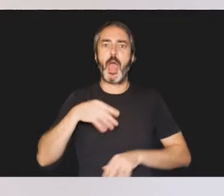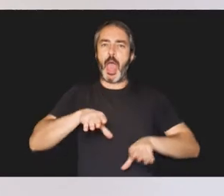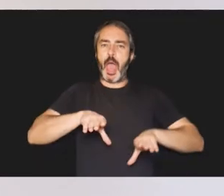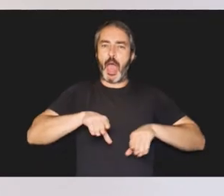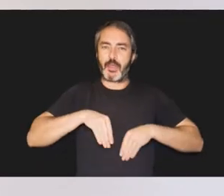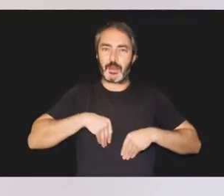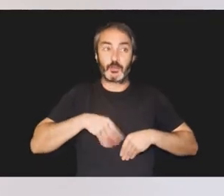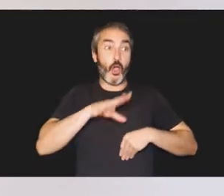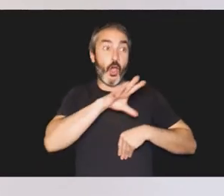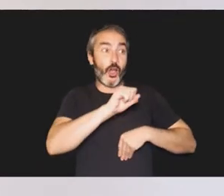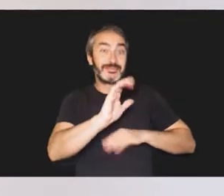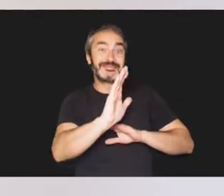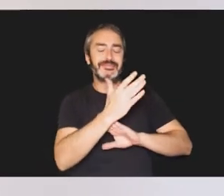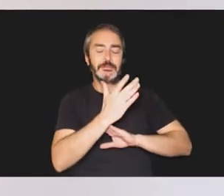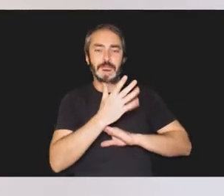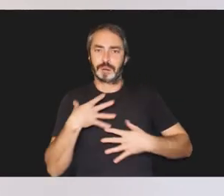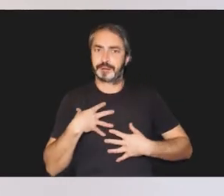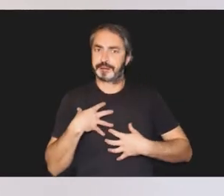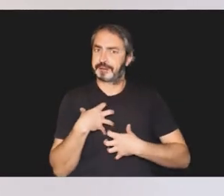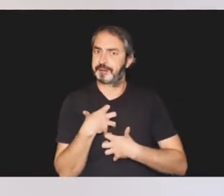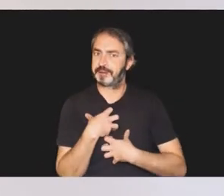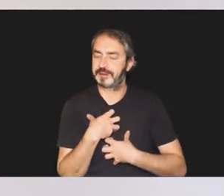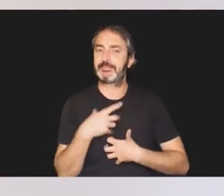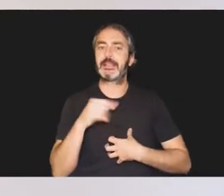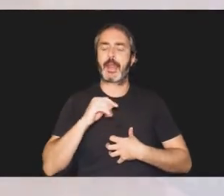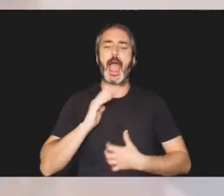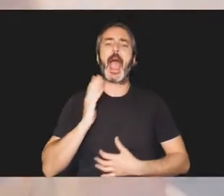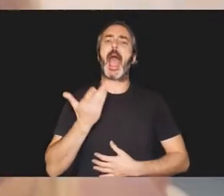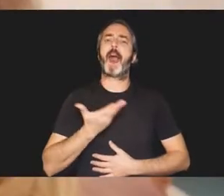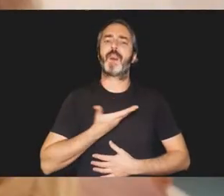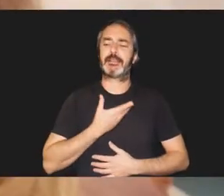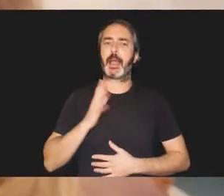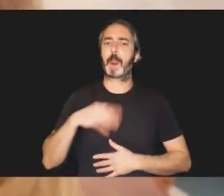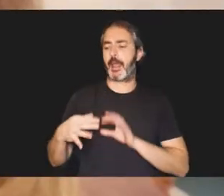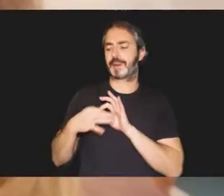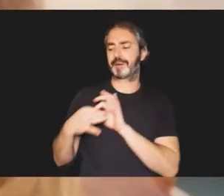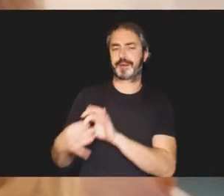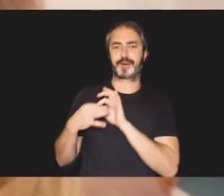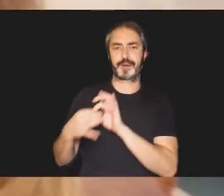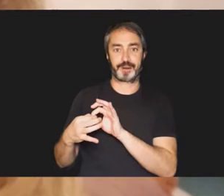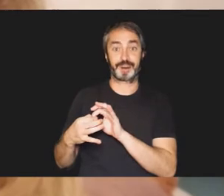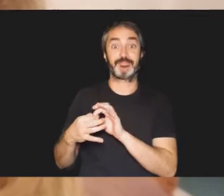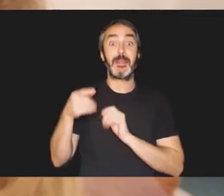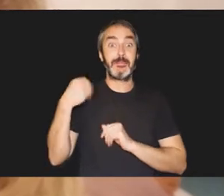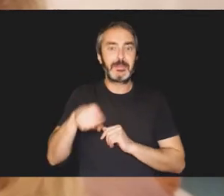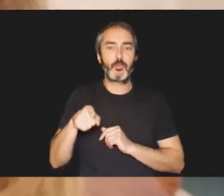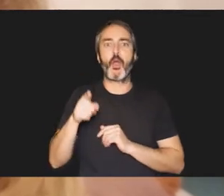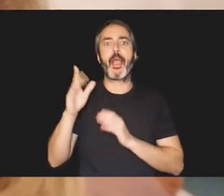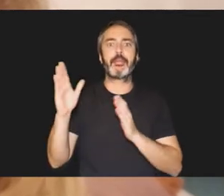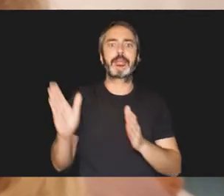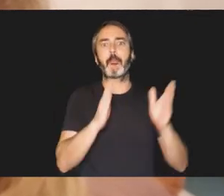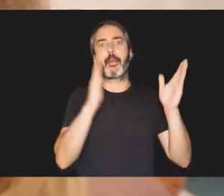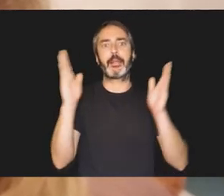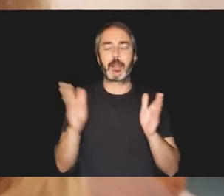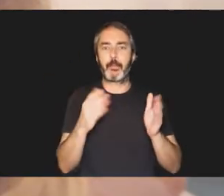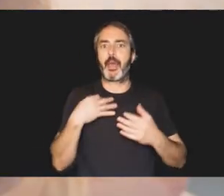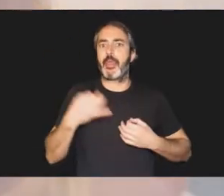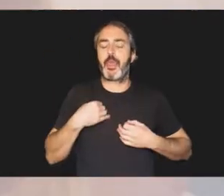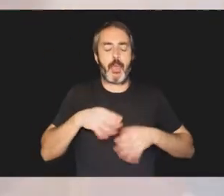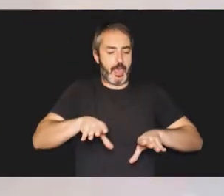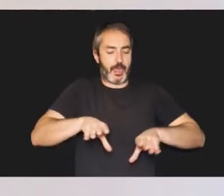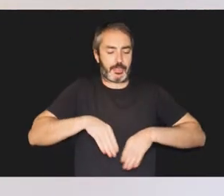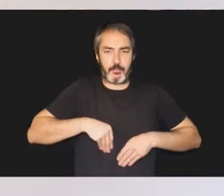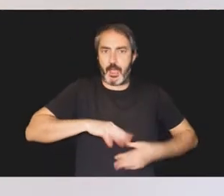aceptación del diagnóstico puede resultar dolorosa y repercutir en la calidad del vínculo afectivo, sobre todo en esta etapa de ajuste, cuando toca